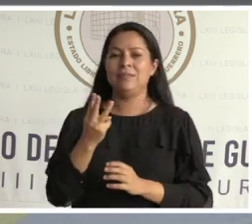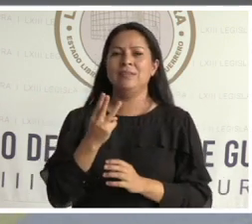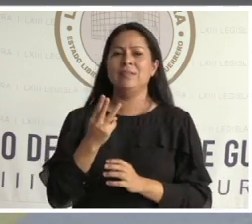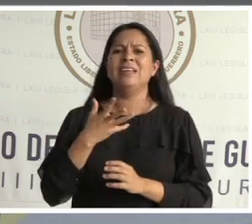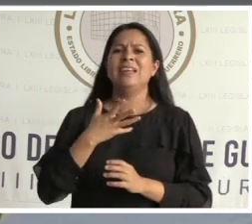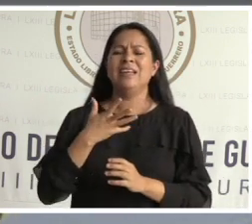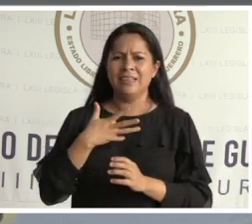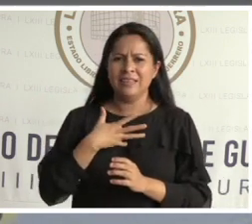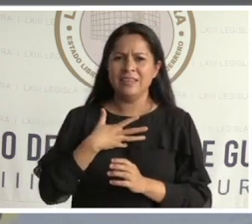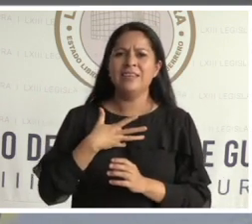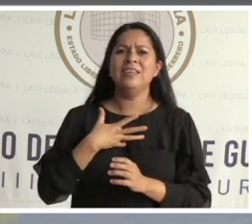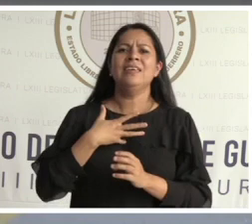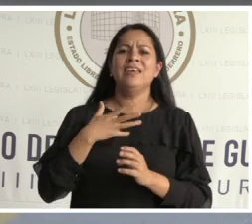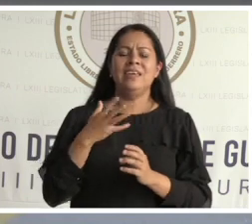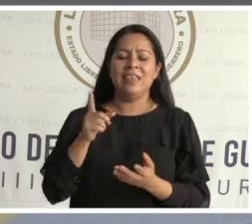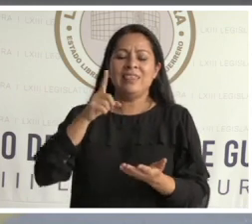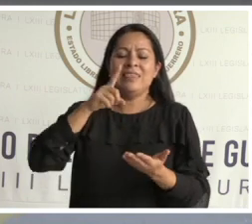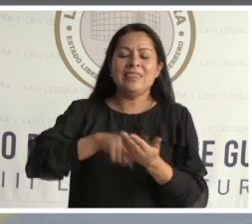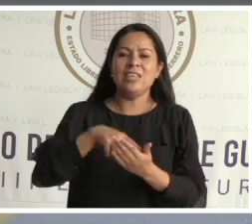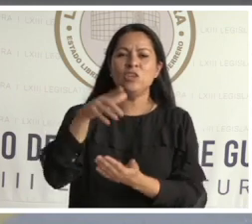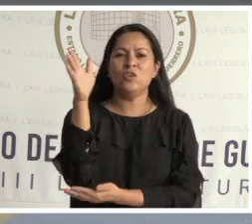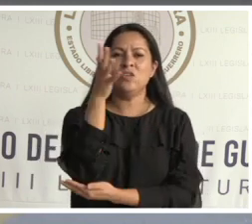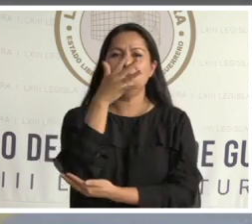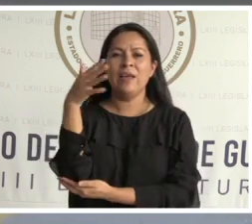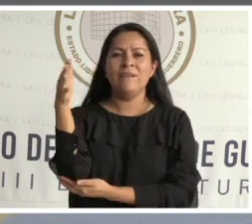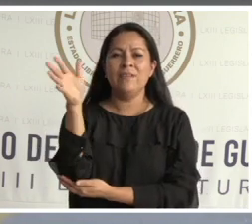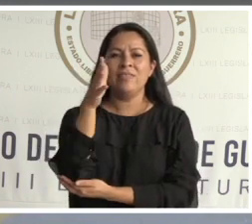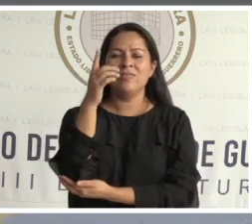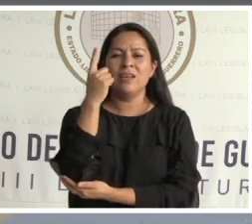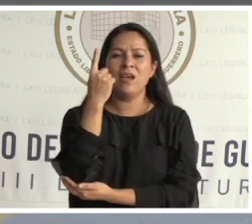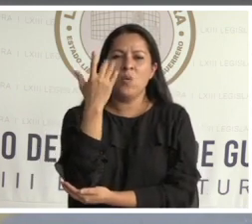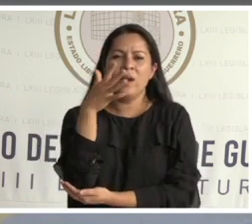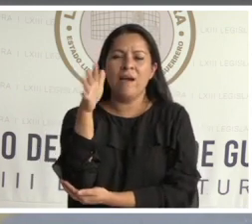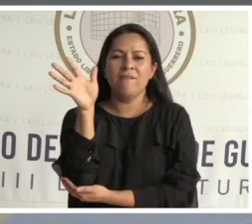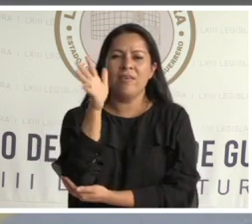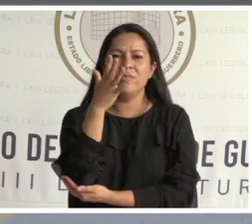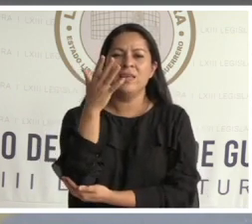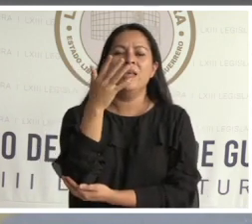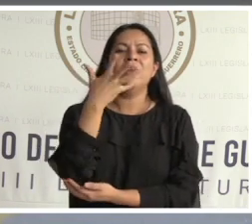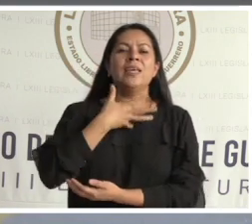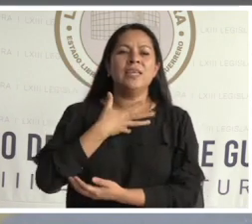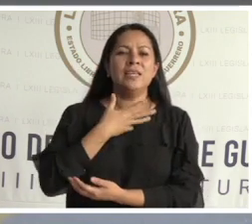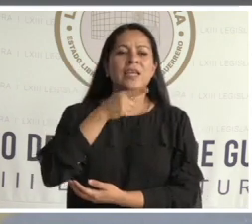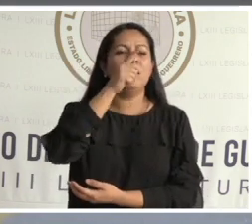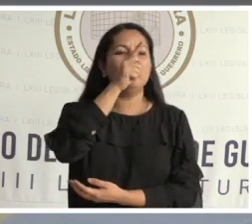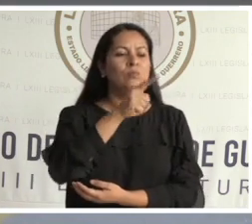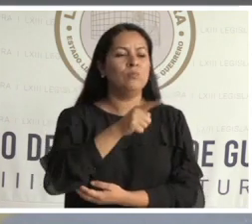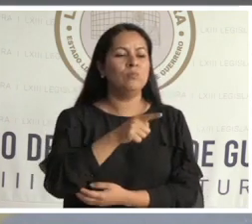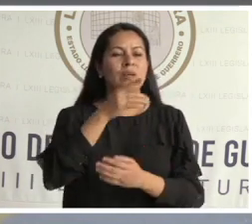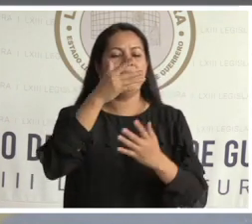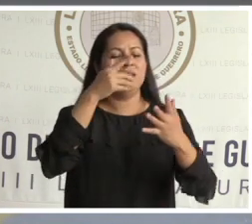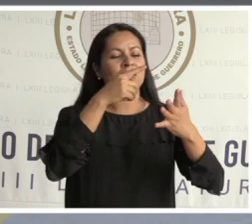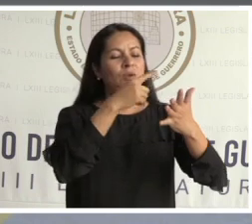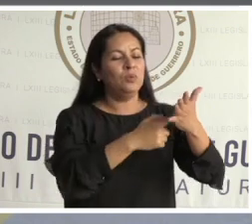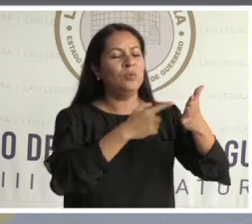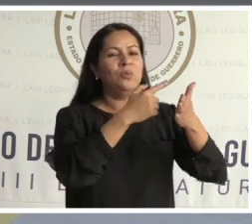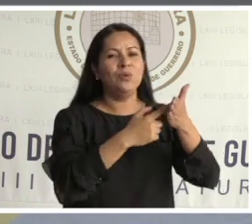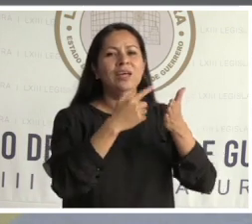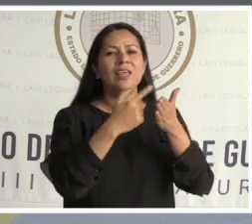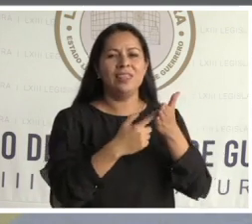en una bandera que se desplegaba en franjas por aquel entonces,